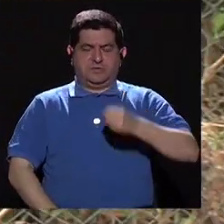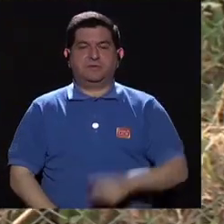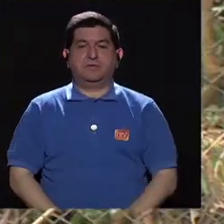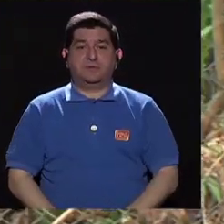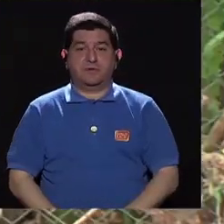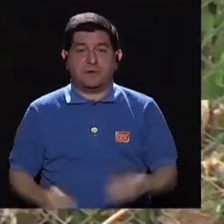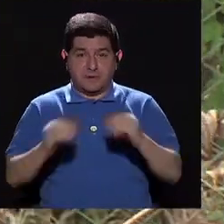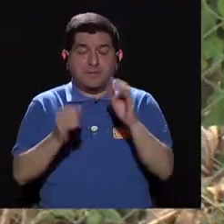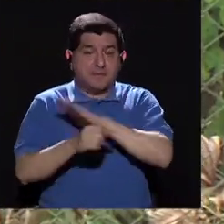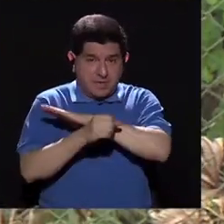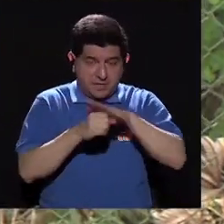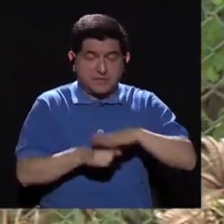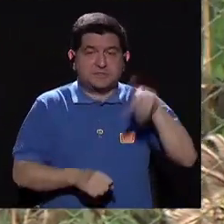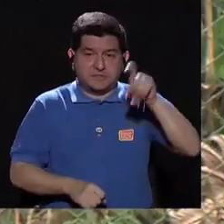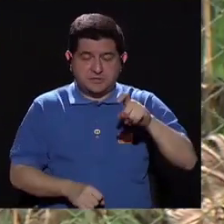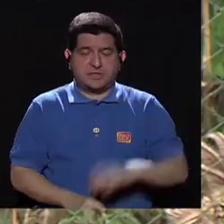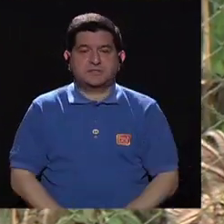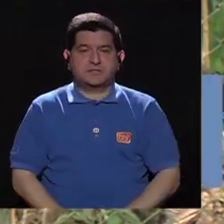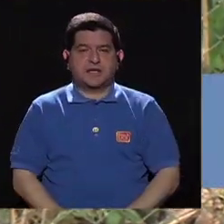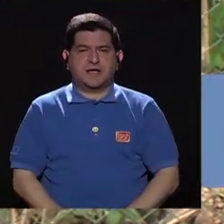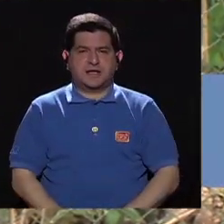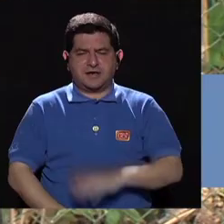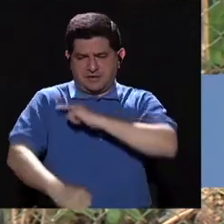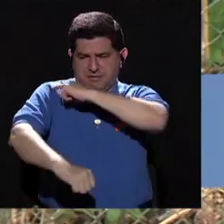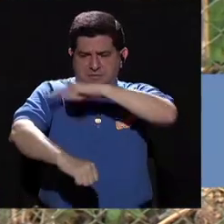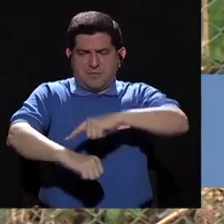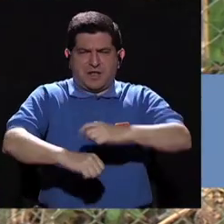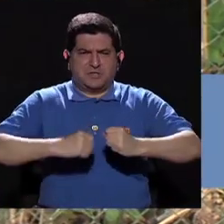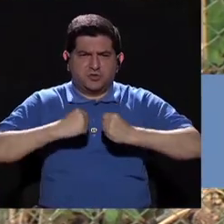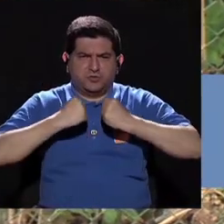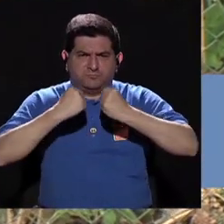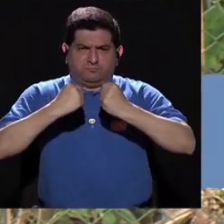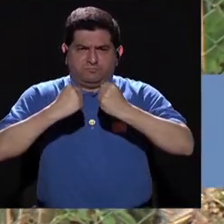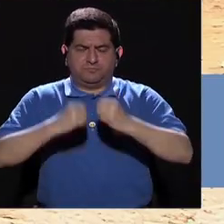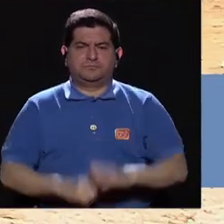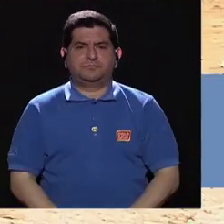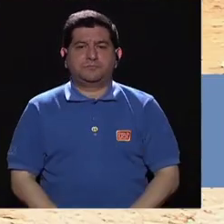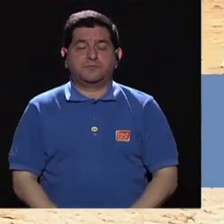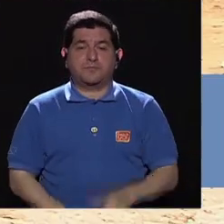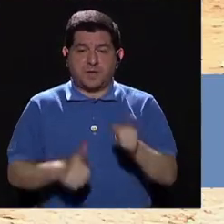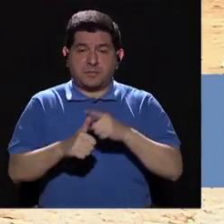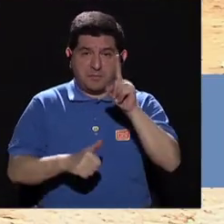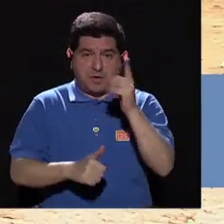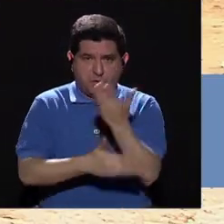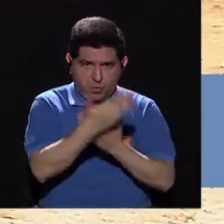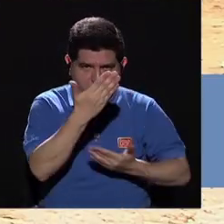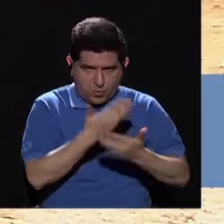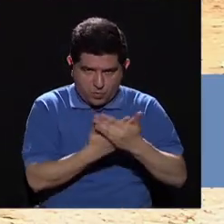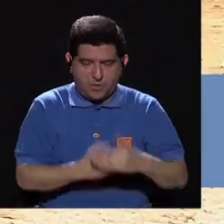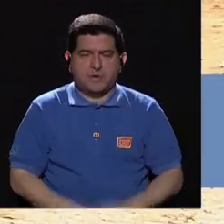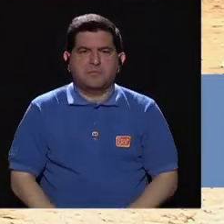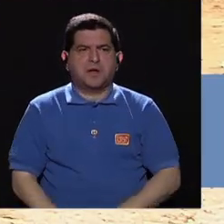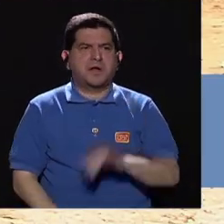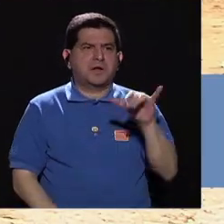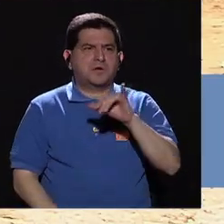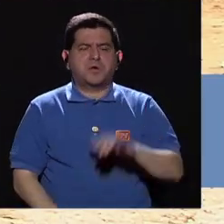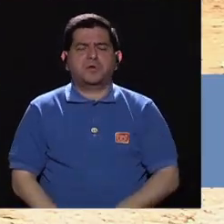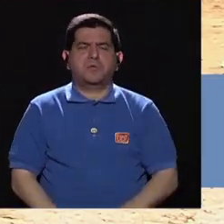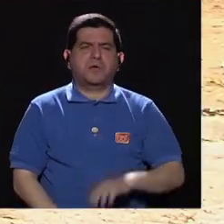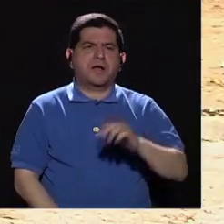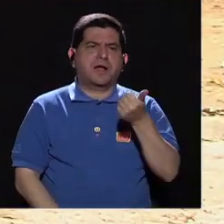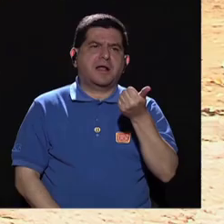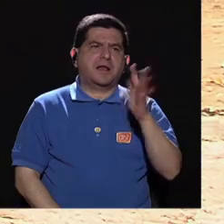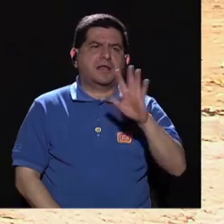Este es un ejercicio un poquito más completo y requiere un poquito más de tensión en el brazo. Lo hacemos con una mano, igual podemos hacer unas